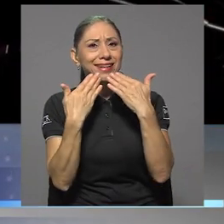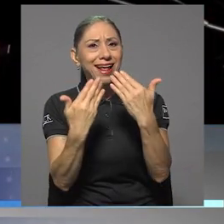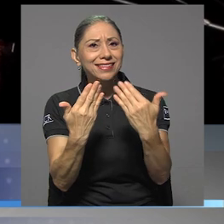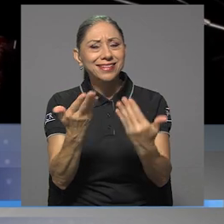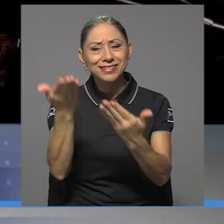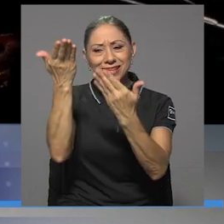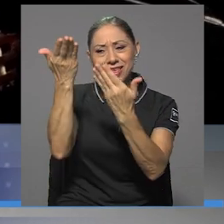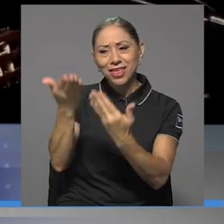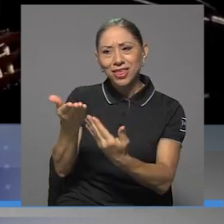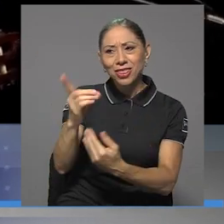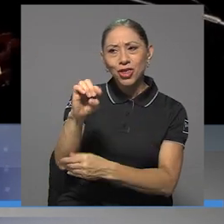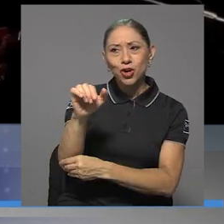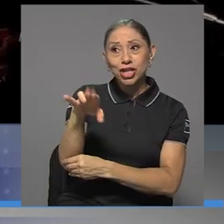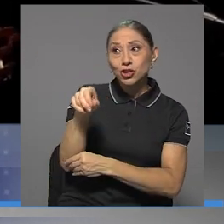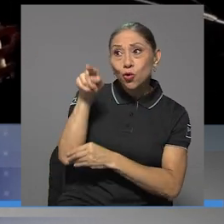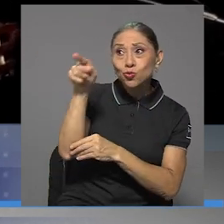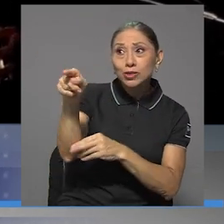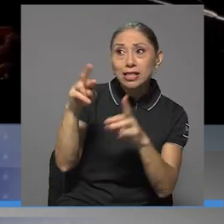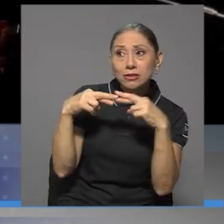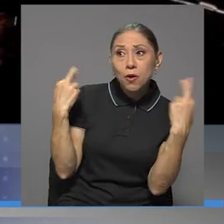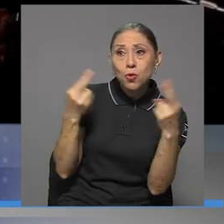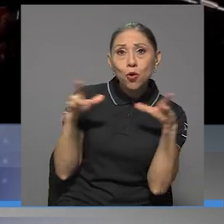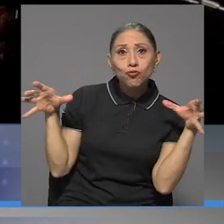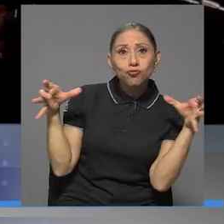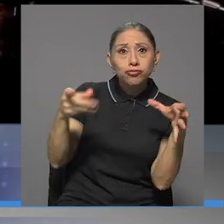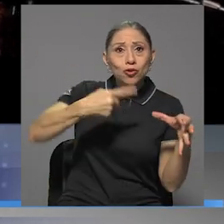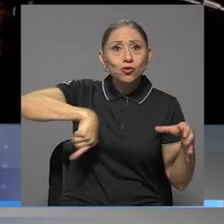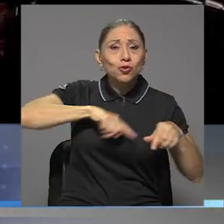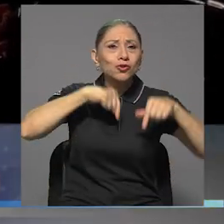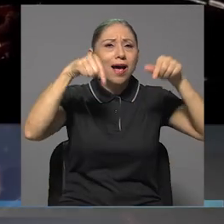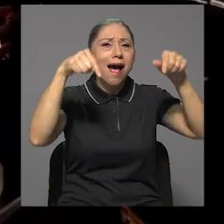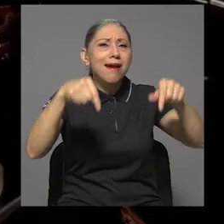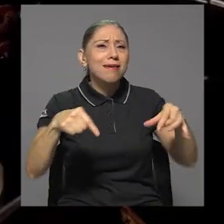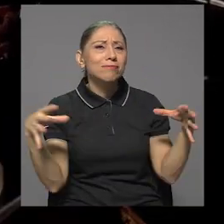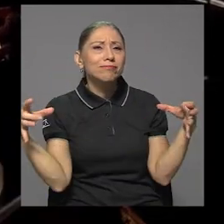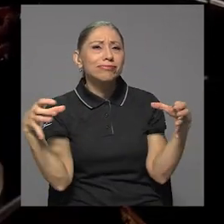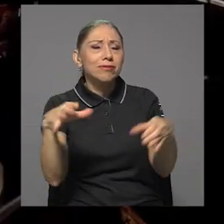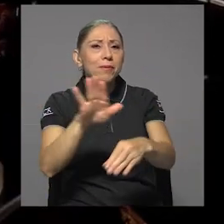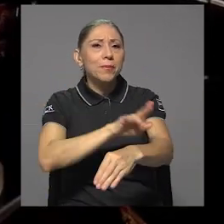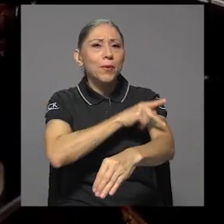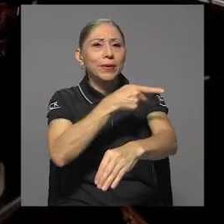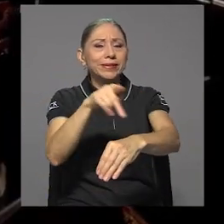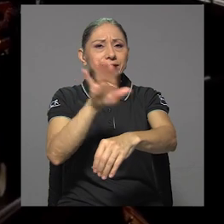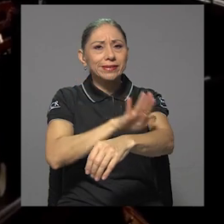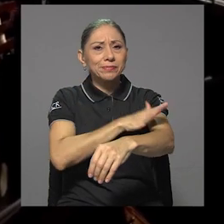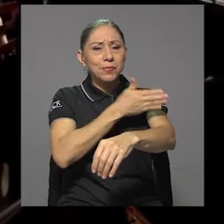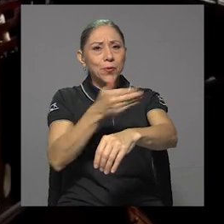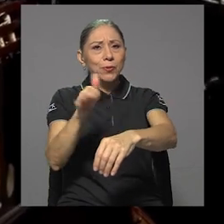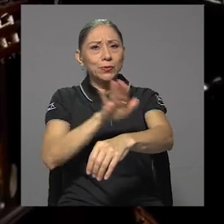por convocarnos a esta comunión de poesía, música.